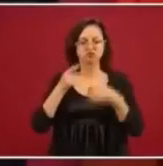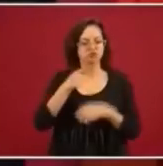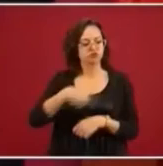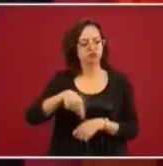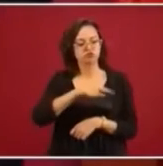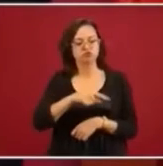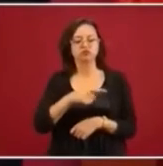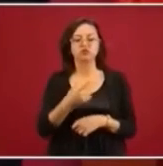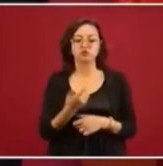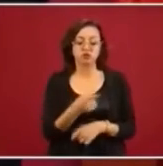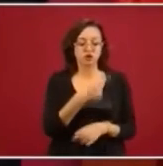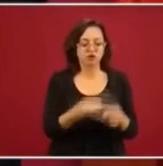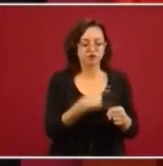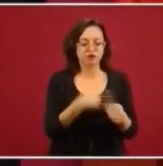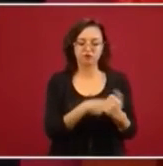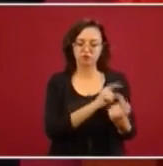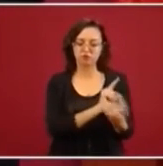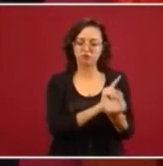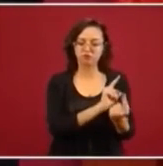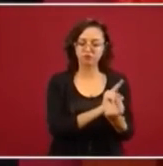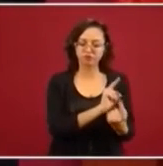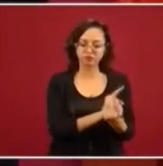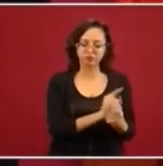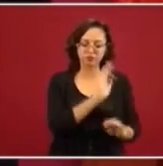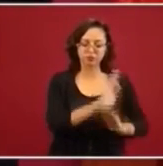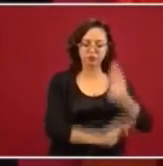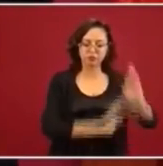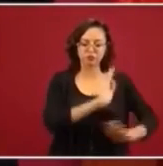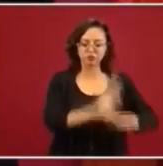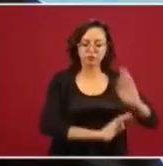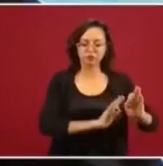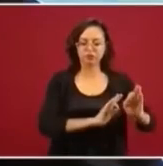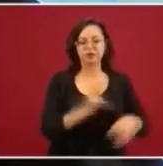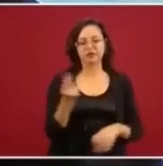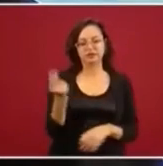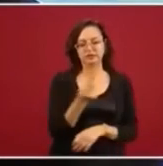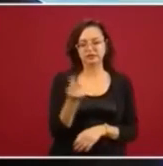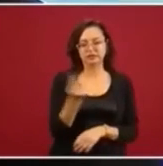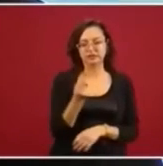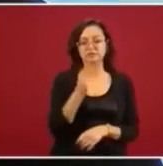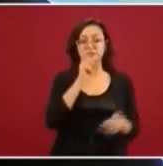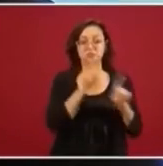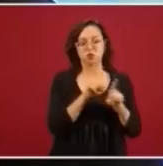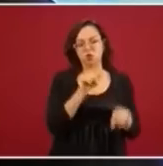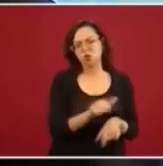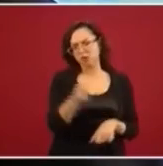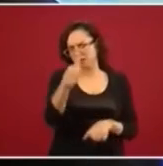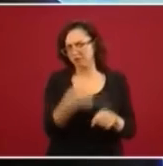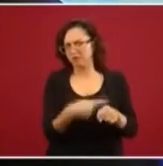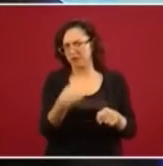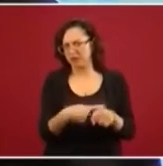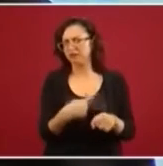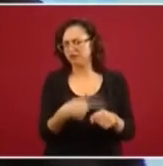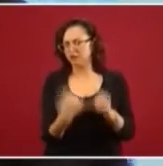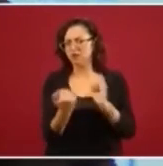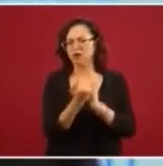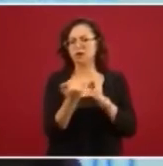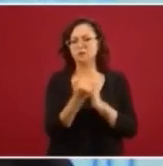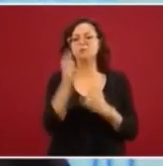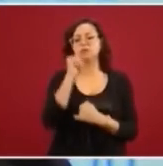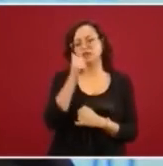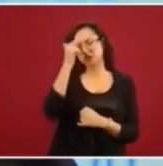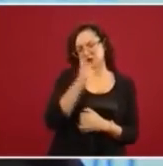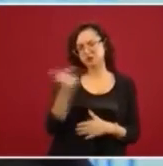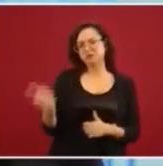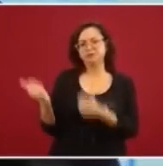contacto directo con quienes tienen esta enfermedad u otras enfermedades que puedan ser delicadas y estará llegando mañana en la